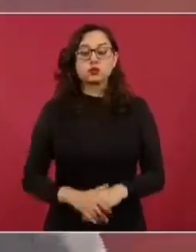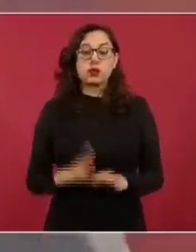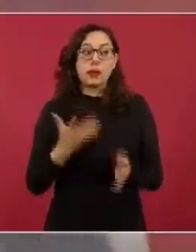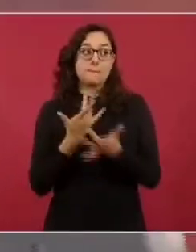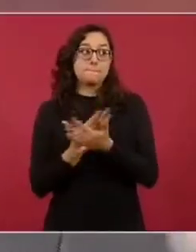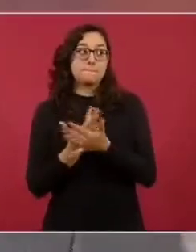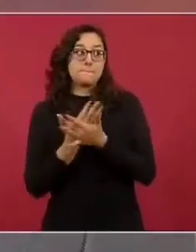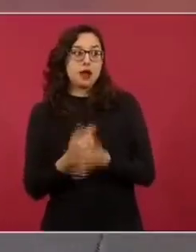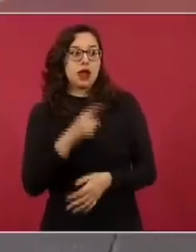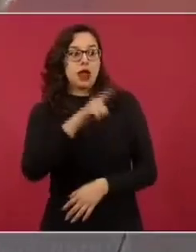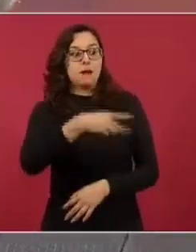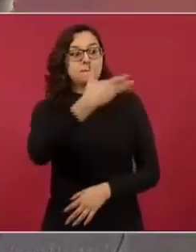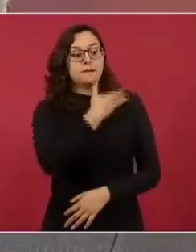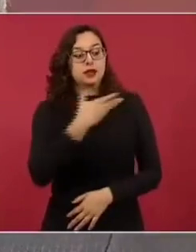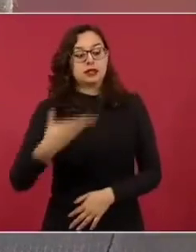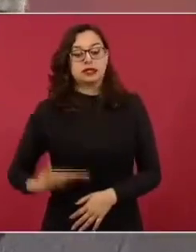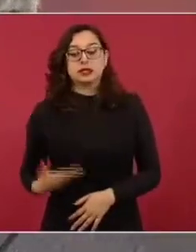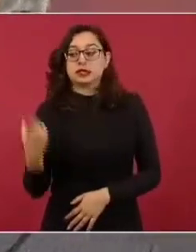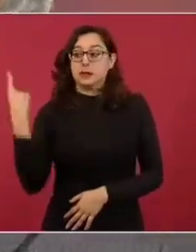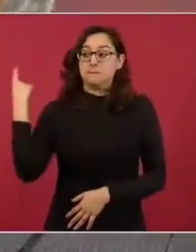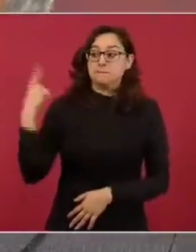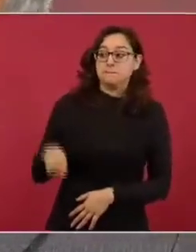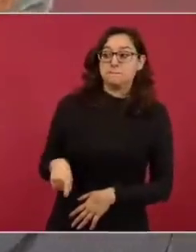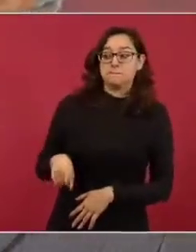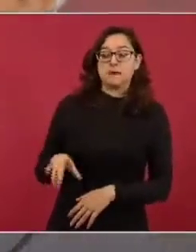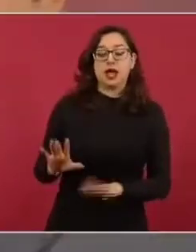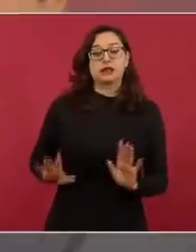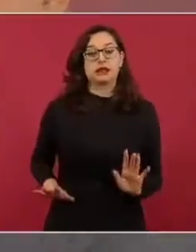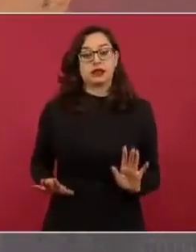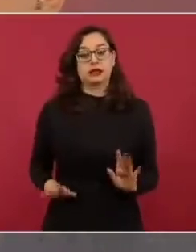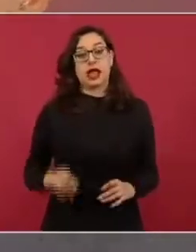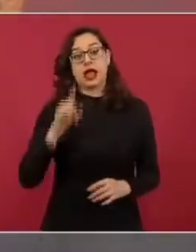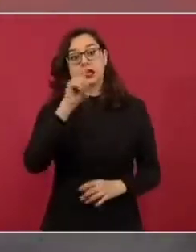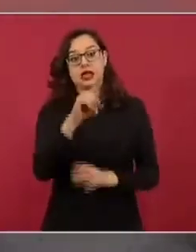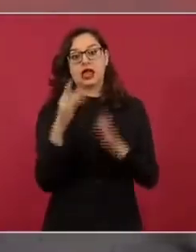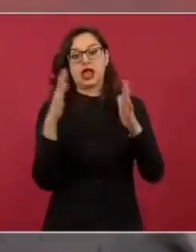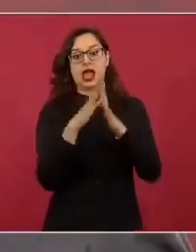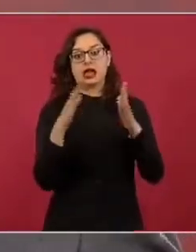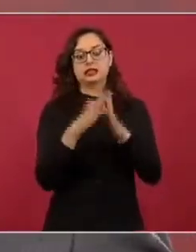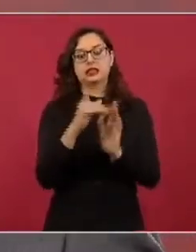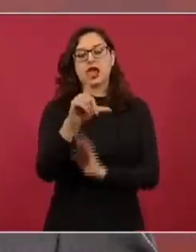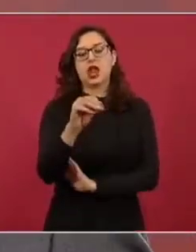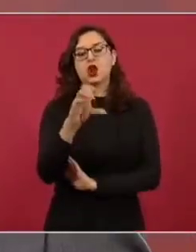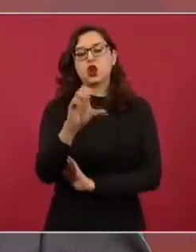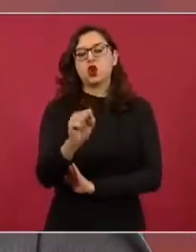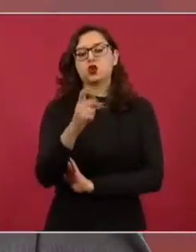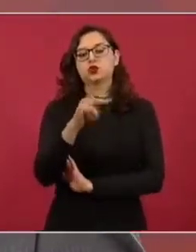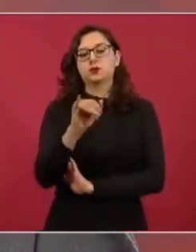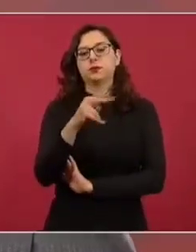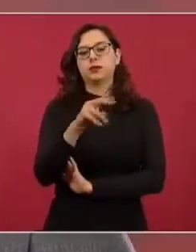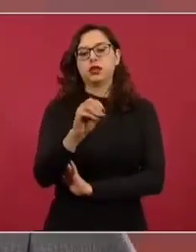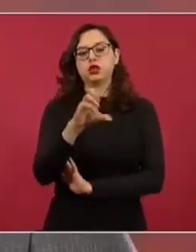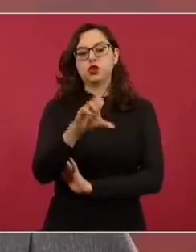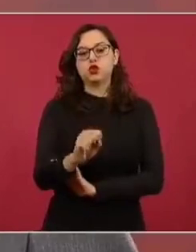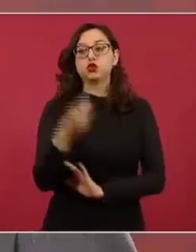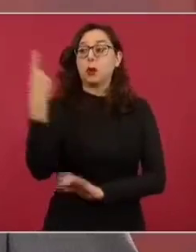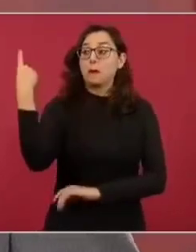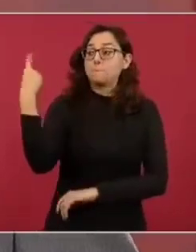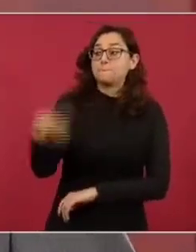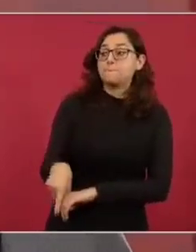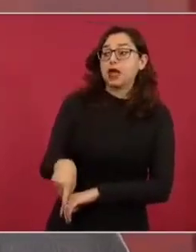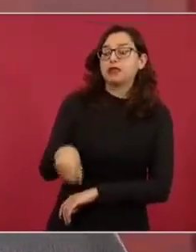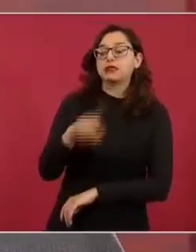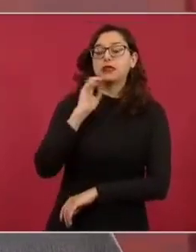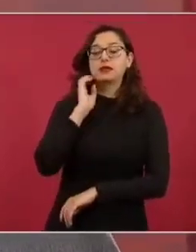si no sale la orden de los pinos, no hay